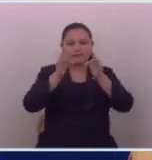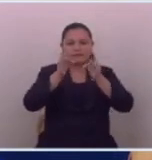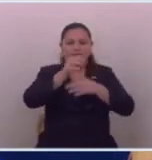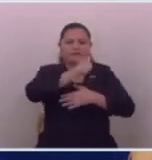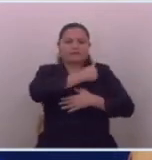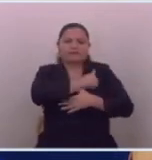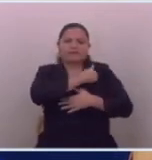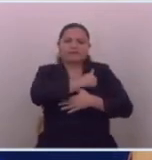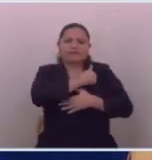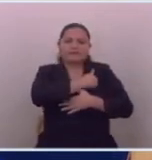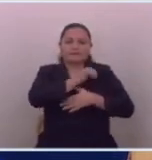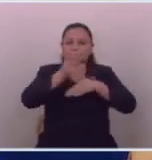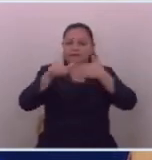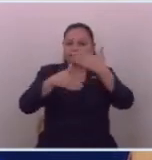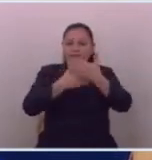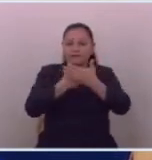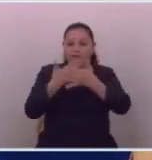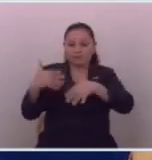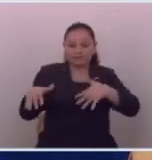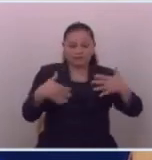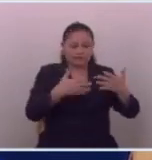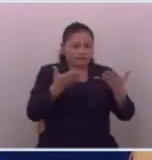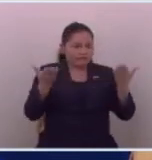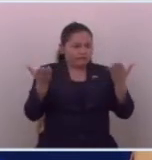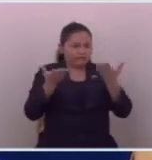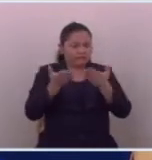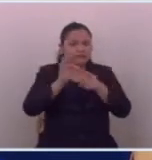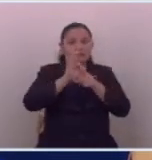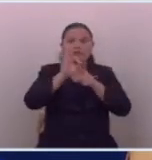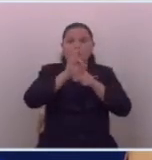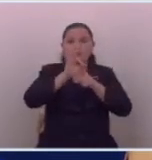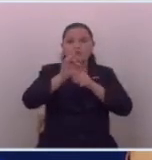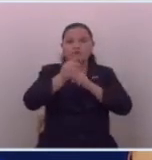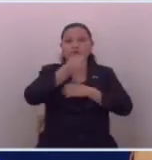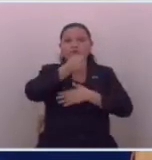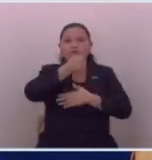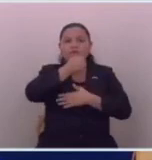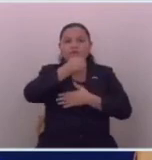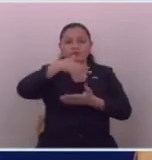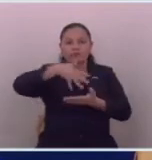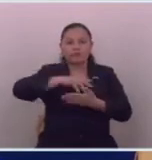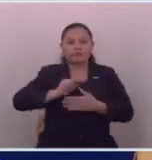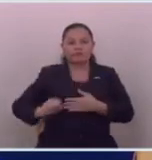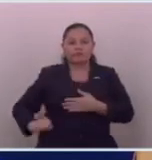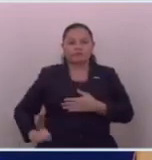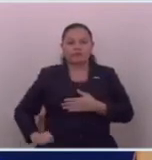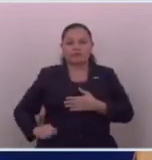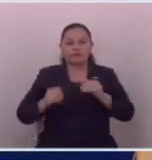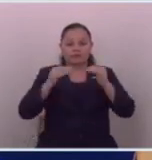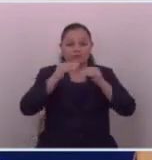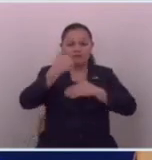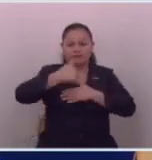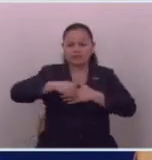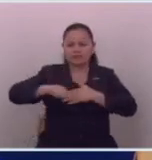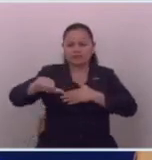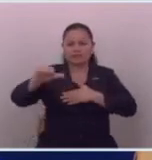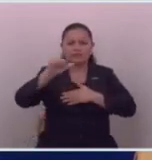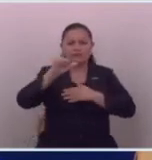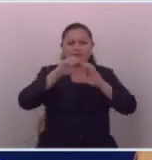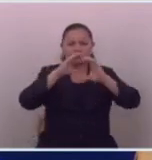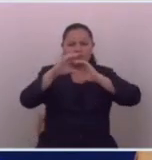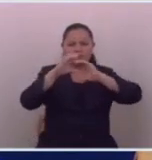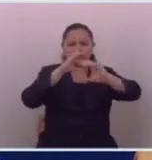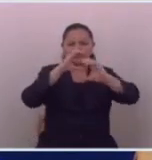responsable por todos los actores que realizan la función de informar a la población a través de cualquier medio de